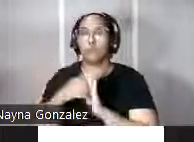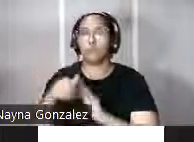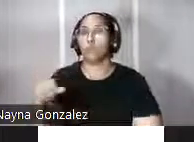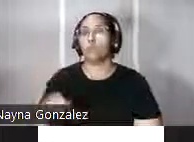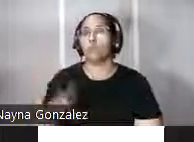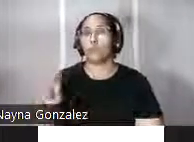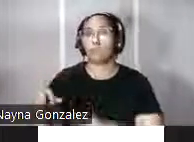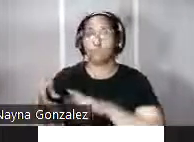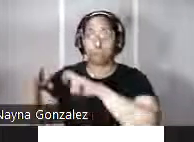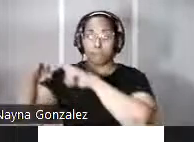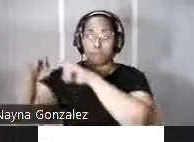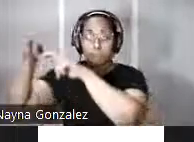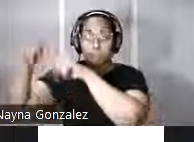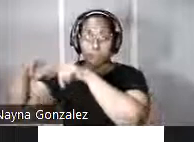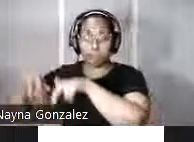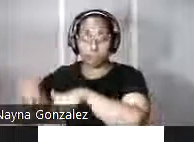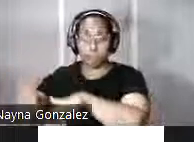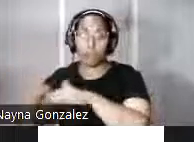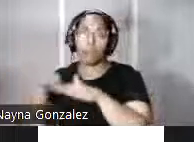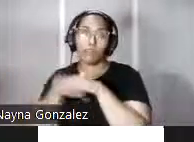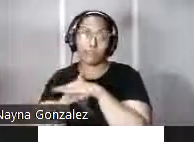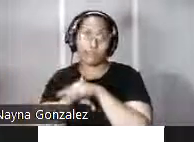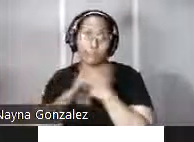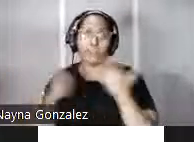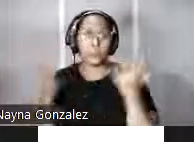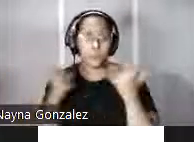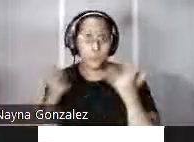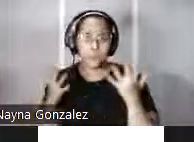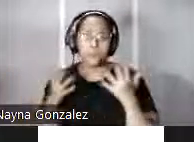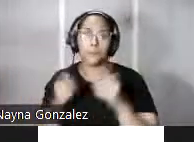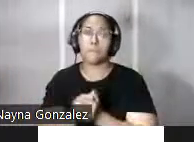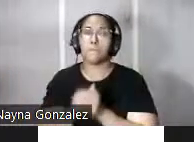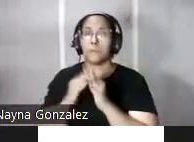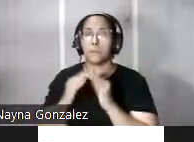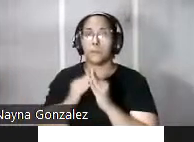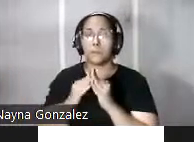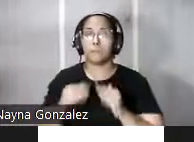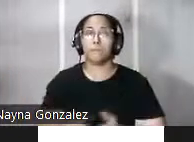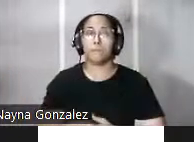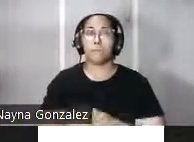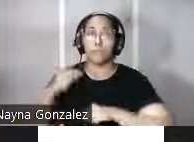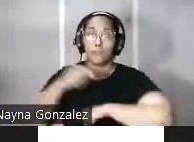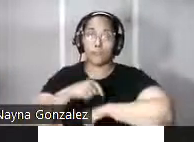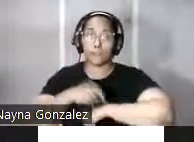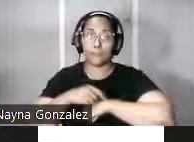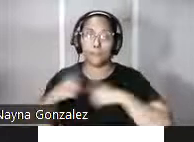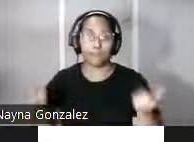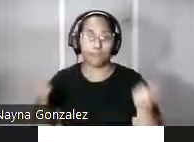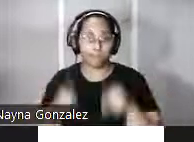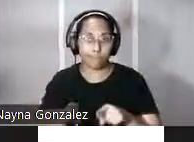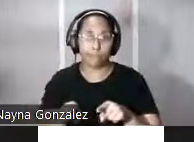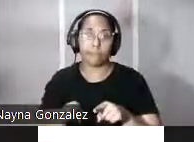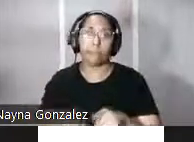que permitían el acceso a dicha torre con el tiempo este primitivo